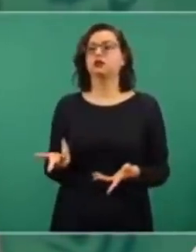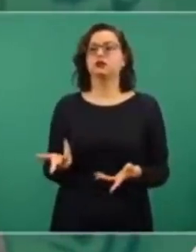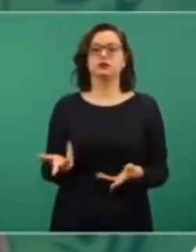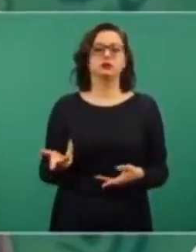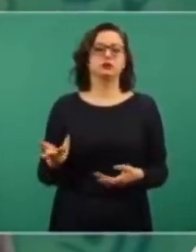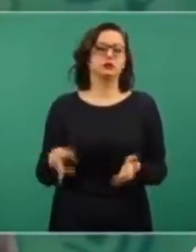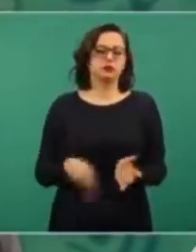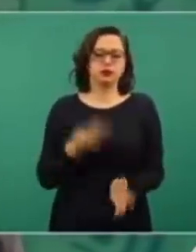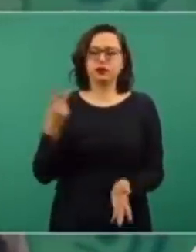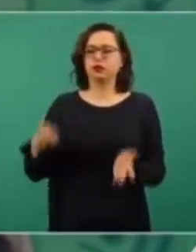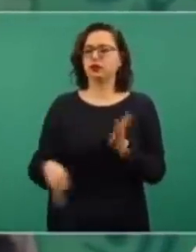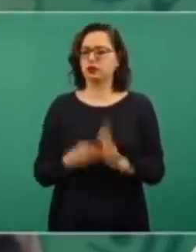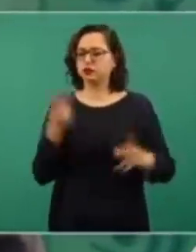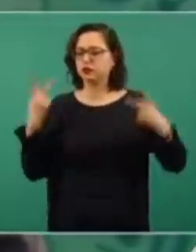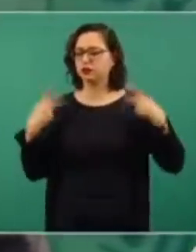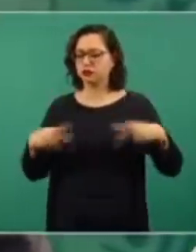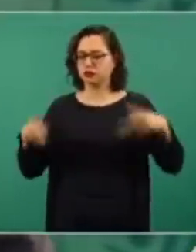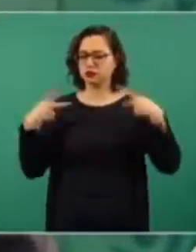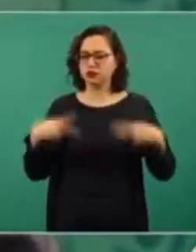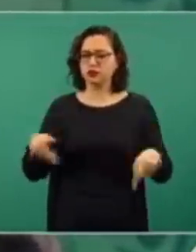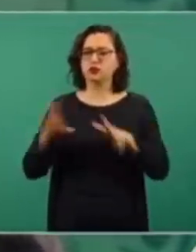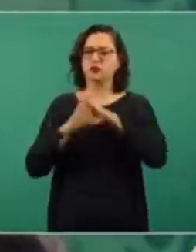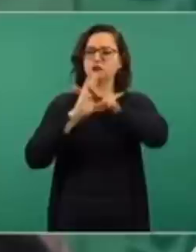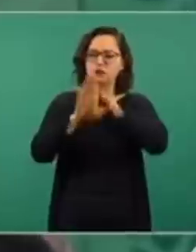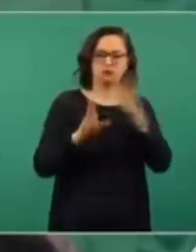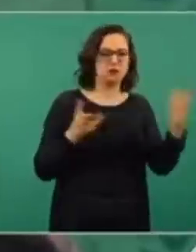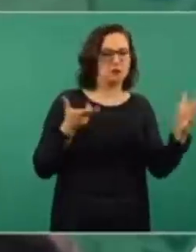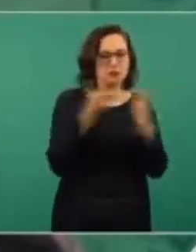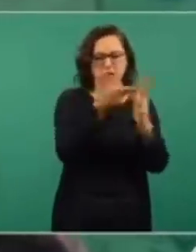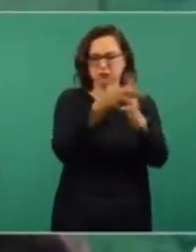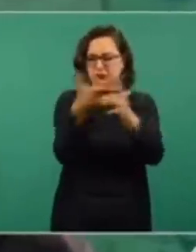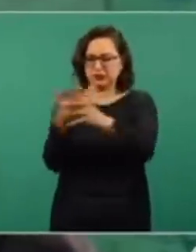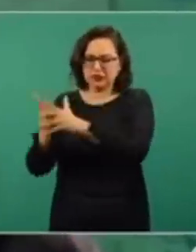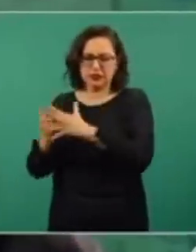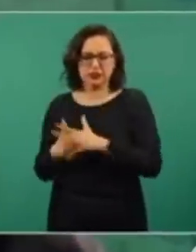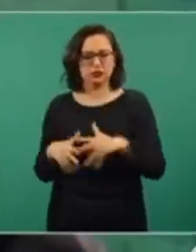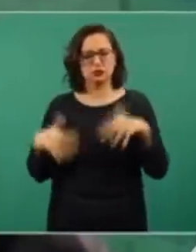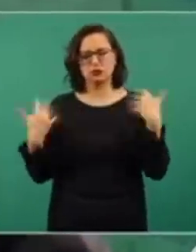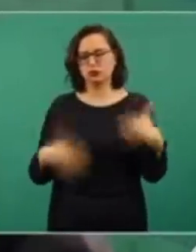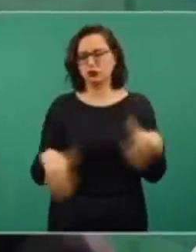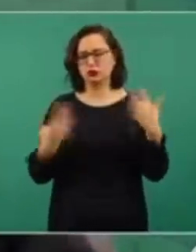migrantes, masacres lamentables.